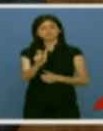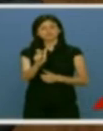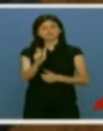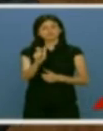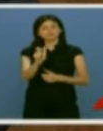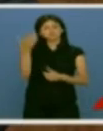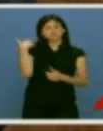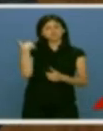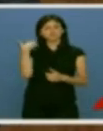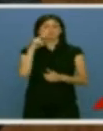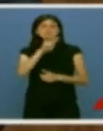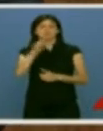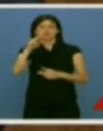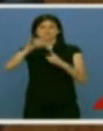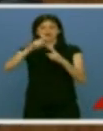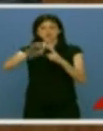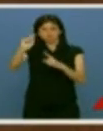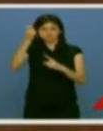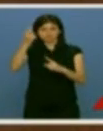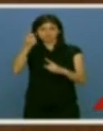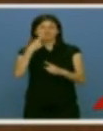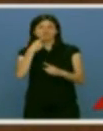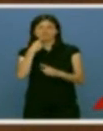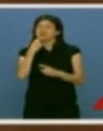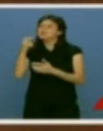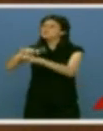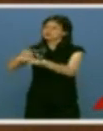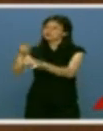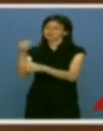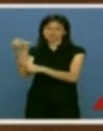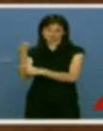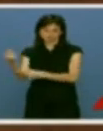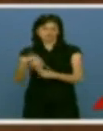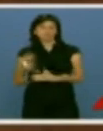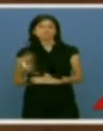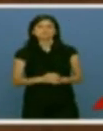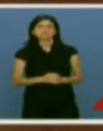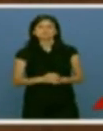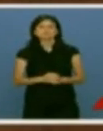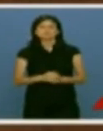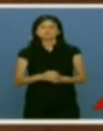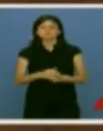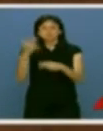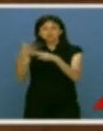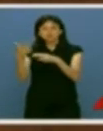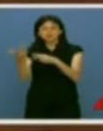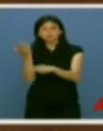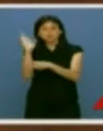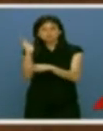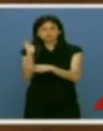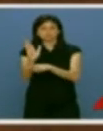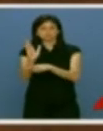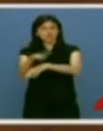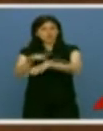22 de mayo en las urnas, que refuerza su mayoría, señor Herrera. Como representante de un proyecto político con vocación de gobierno,